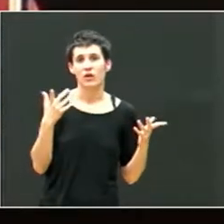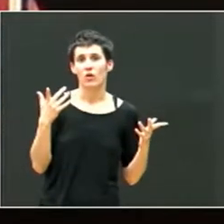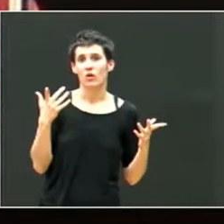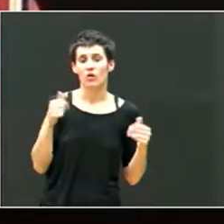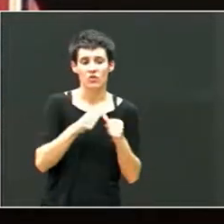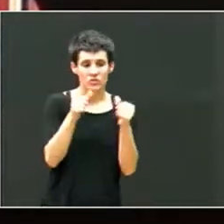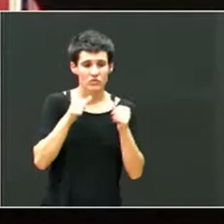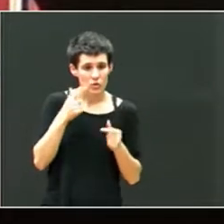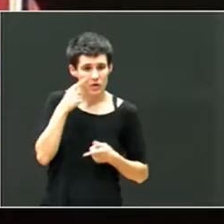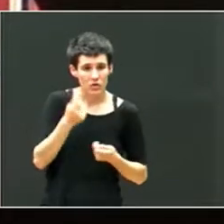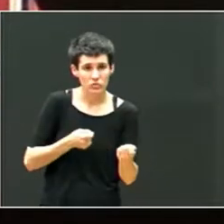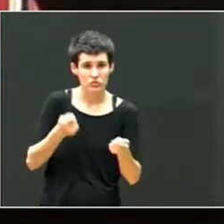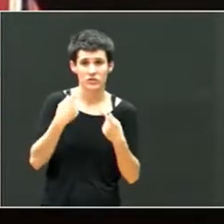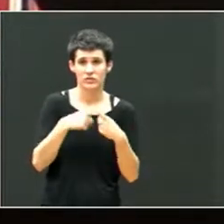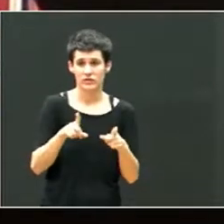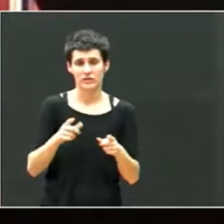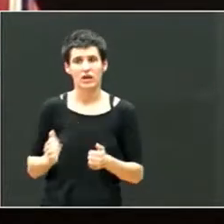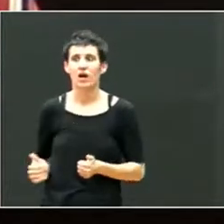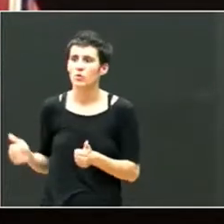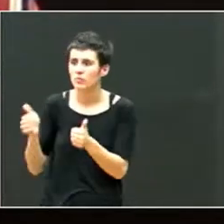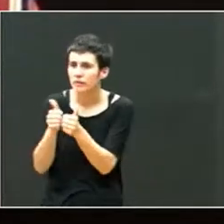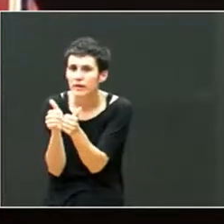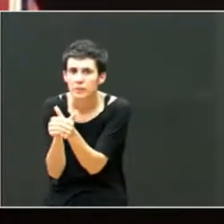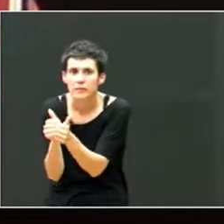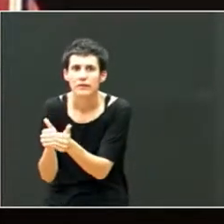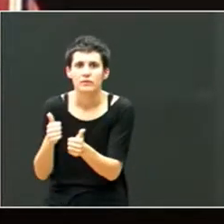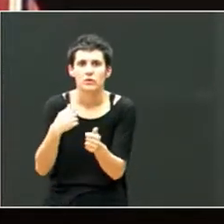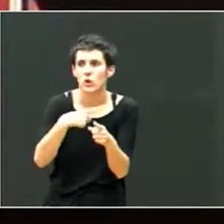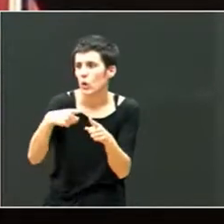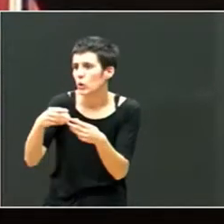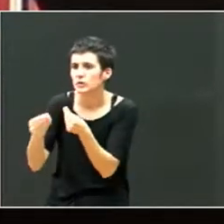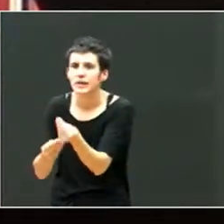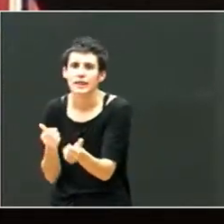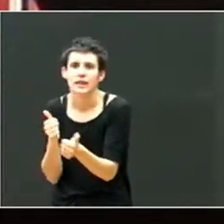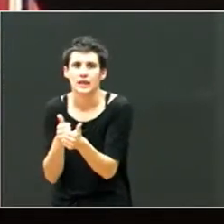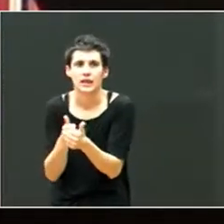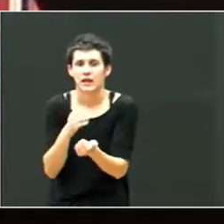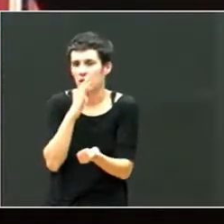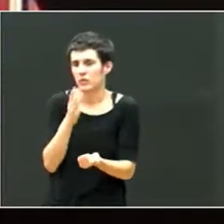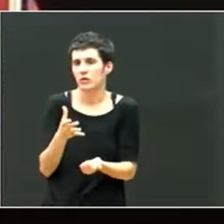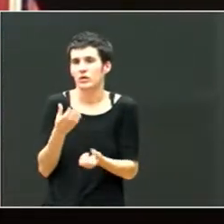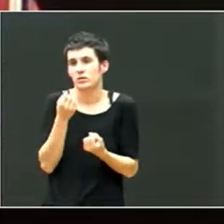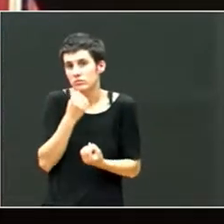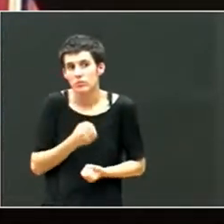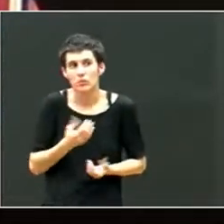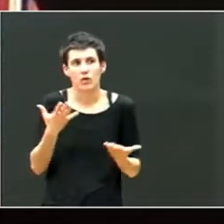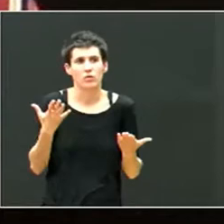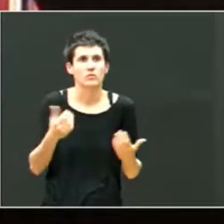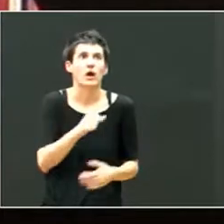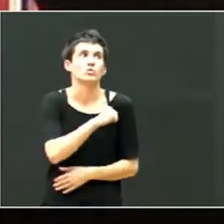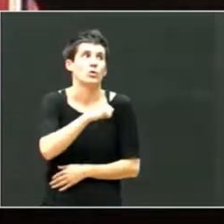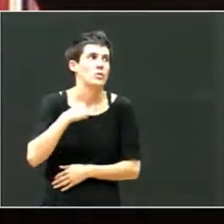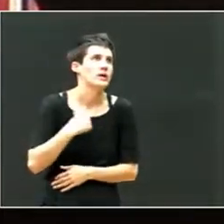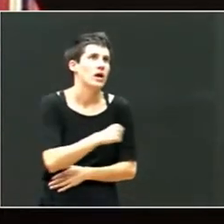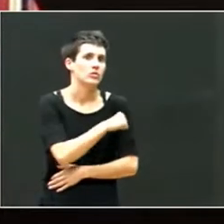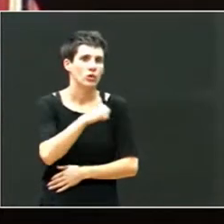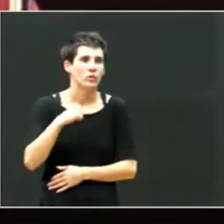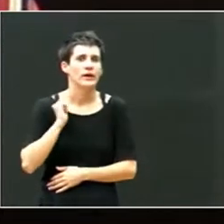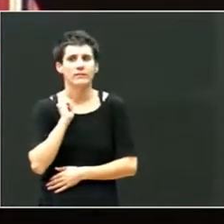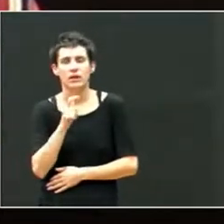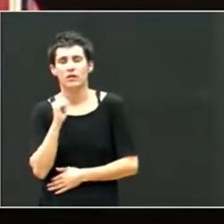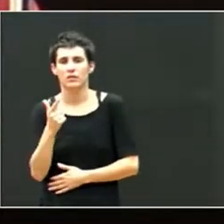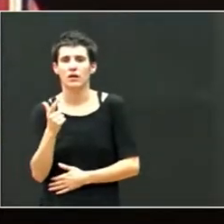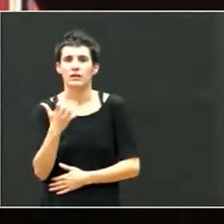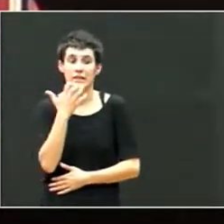de control distintos, acompañamientos para muchas cosas, porque, bueno, la bendita autonomía. No se puede ser